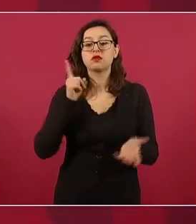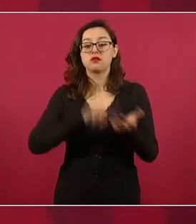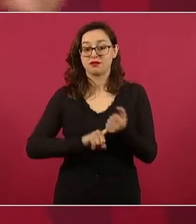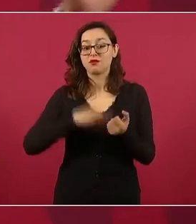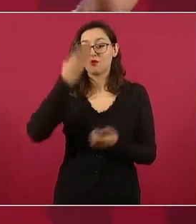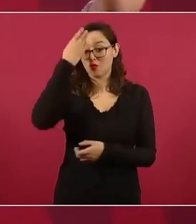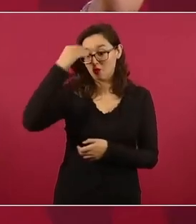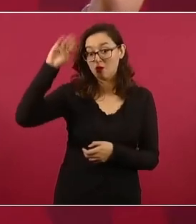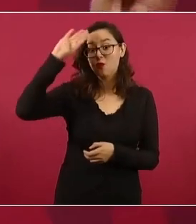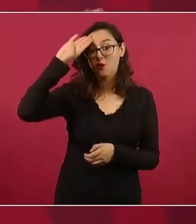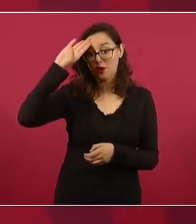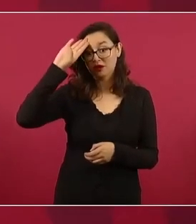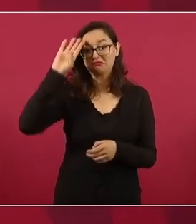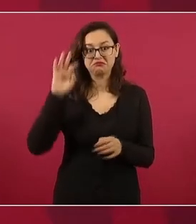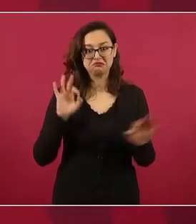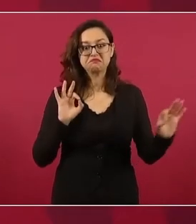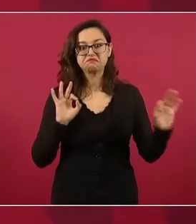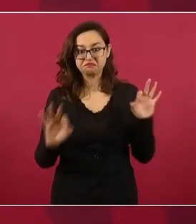tremenda.